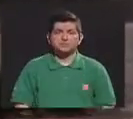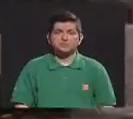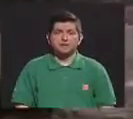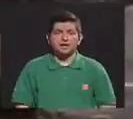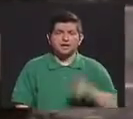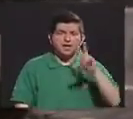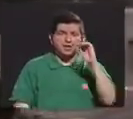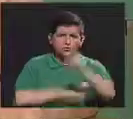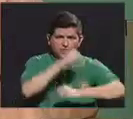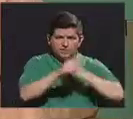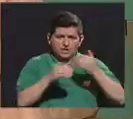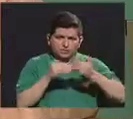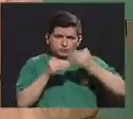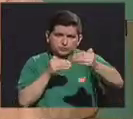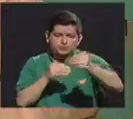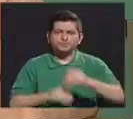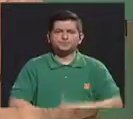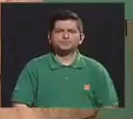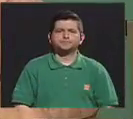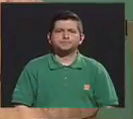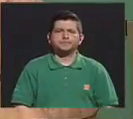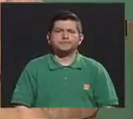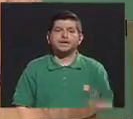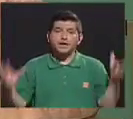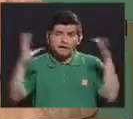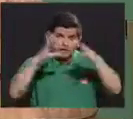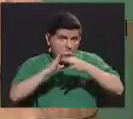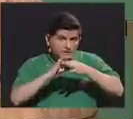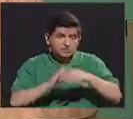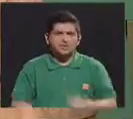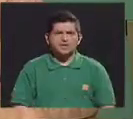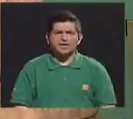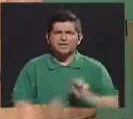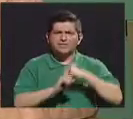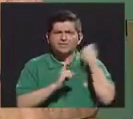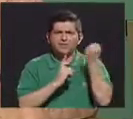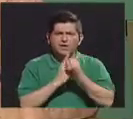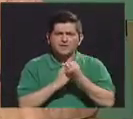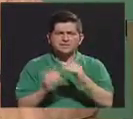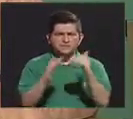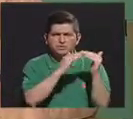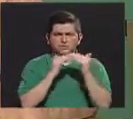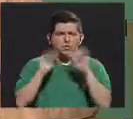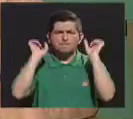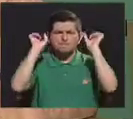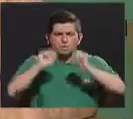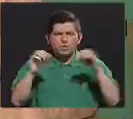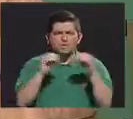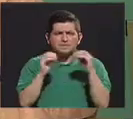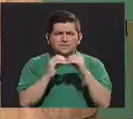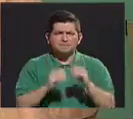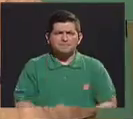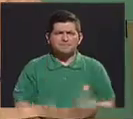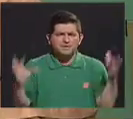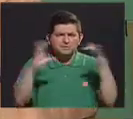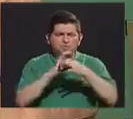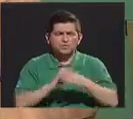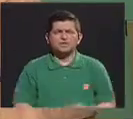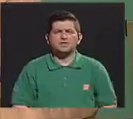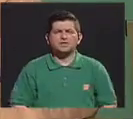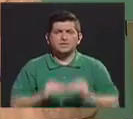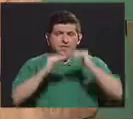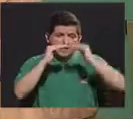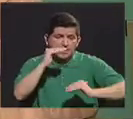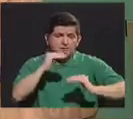década de la vida. En relación a la propensión o a las poblaciones que pueden estar más asociadas a hipotiroidismo o a